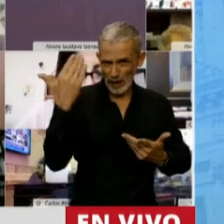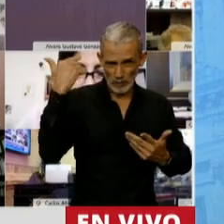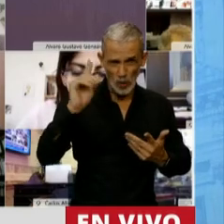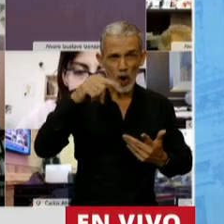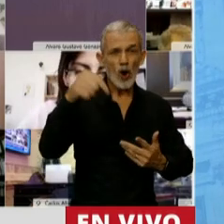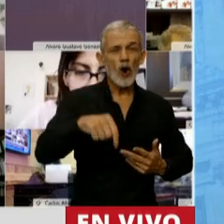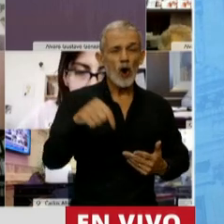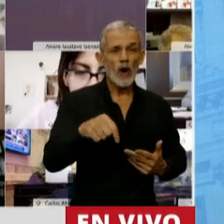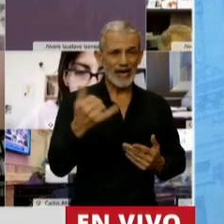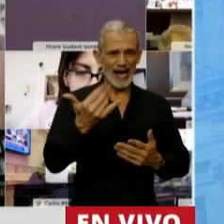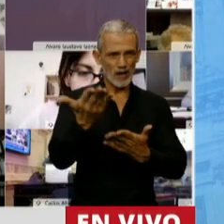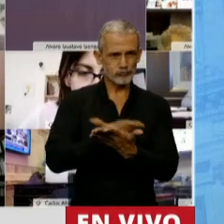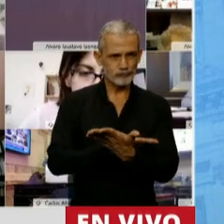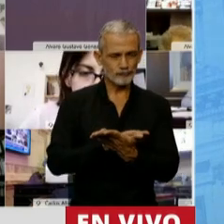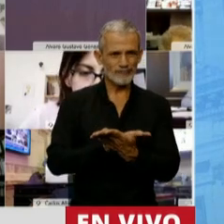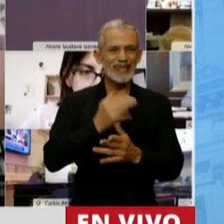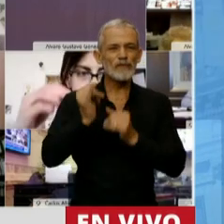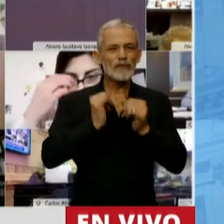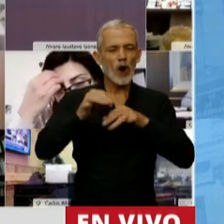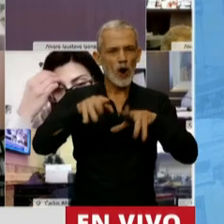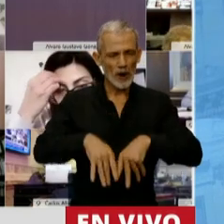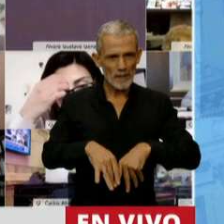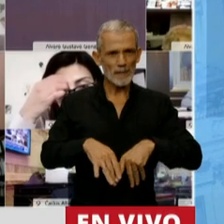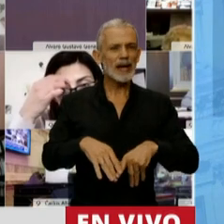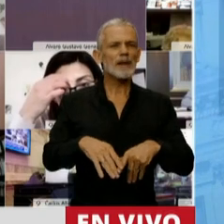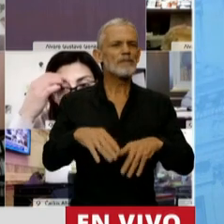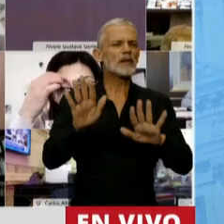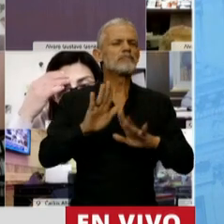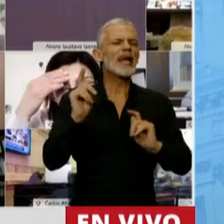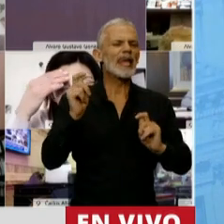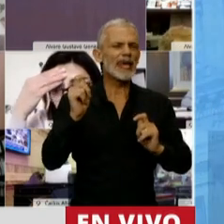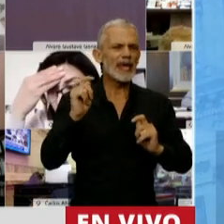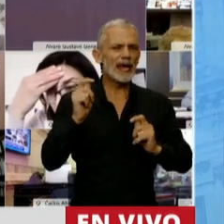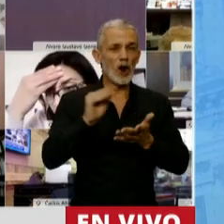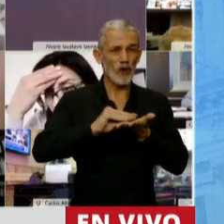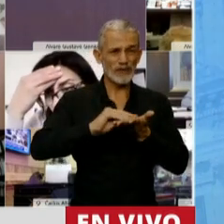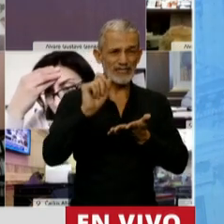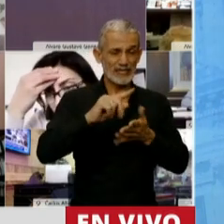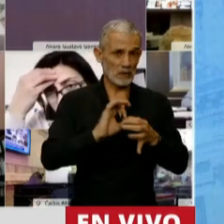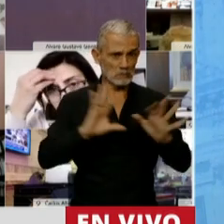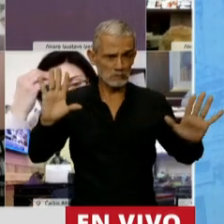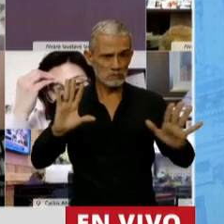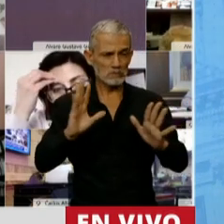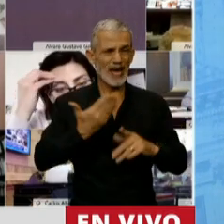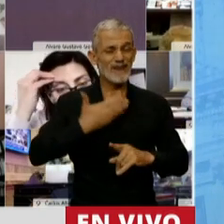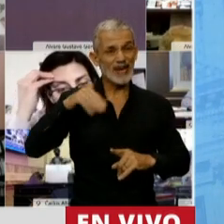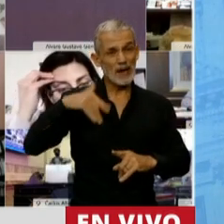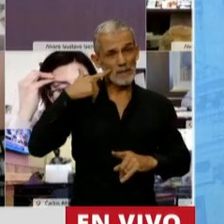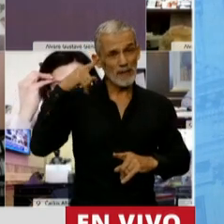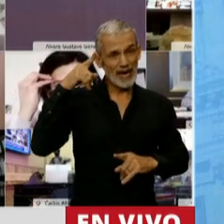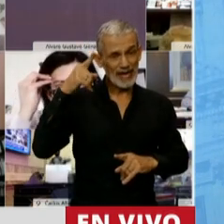un informe elaborado por una oficina independiente del FMI,